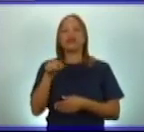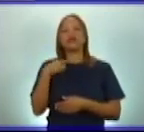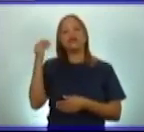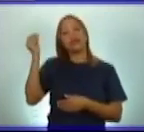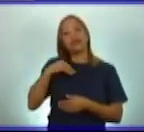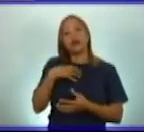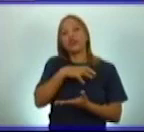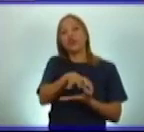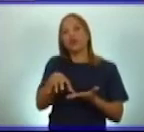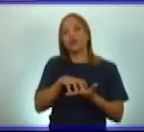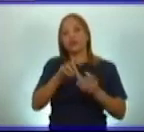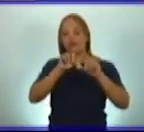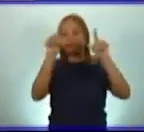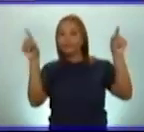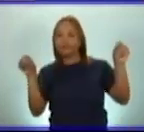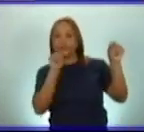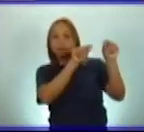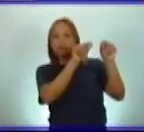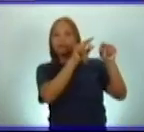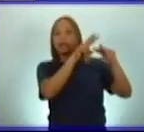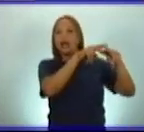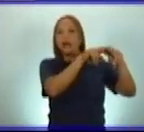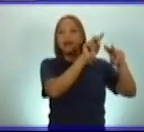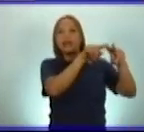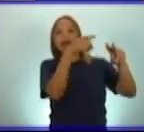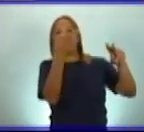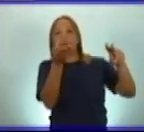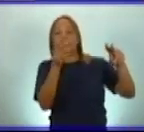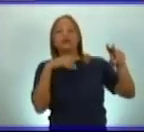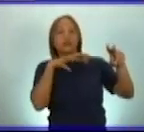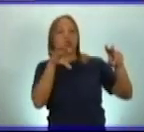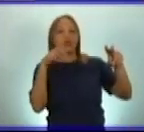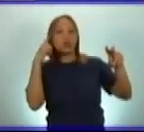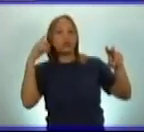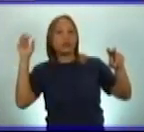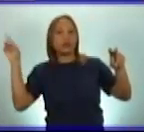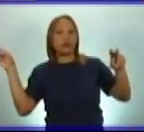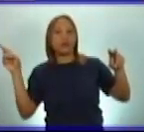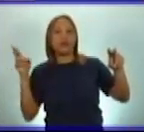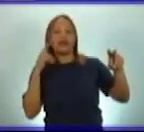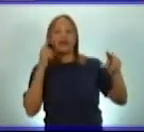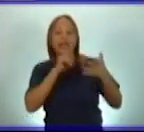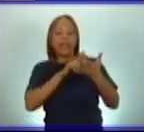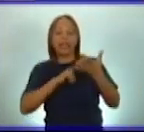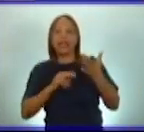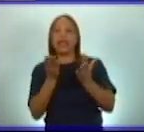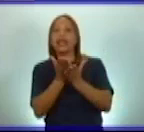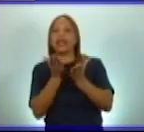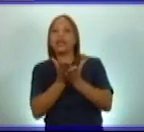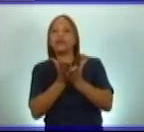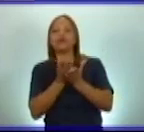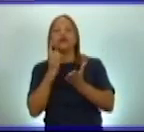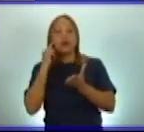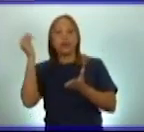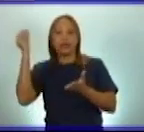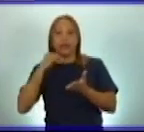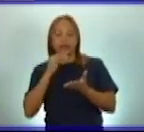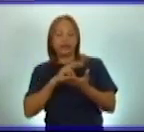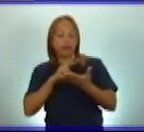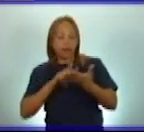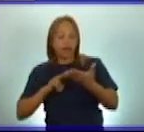está. Es otra de las actividades que pudieras realizar durante la semana.